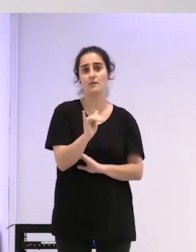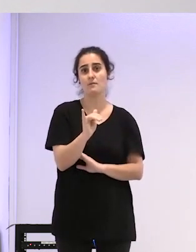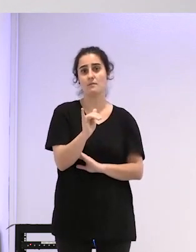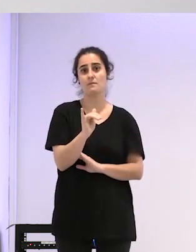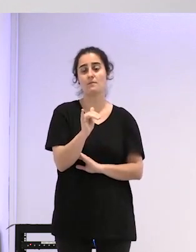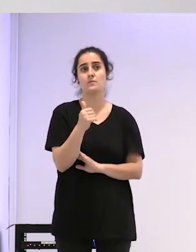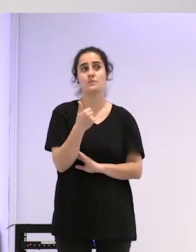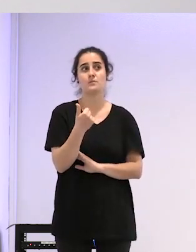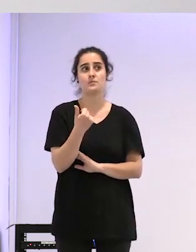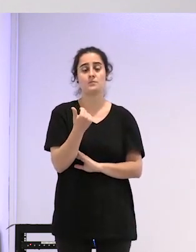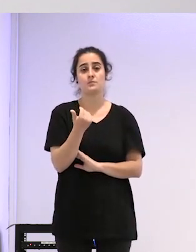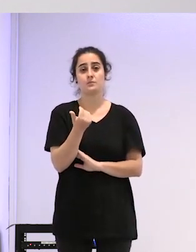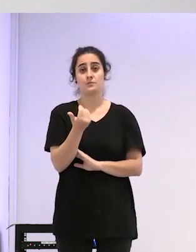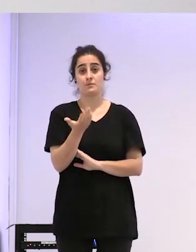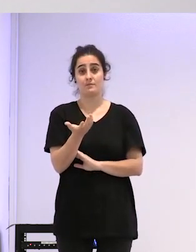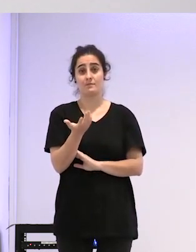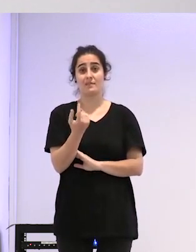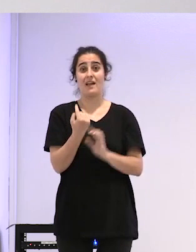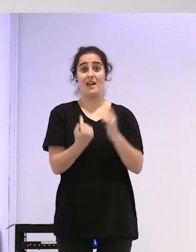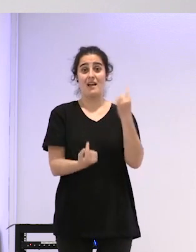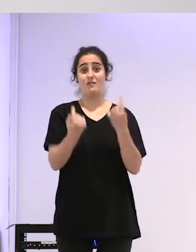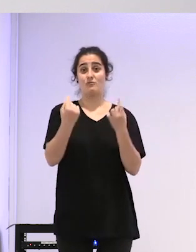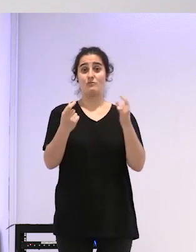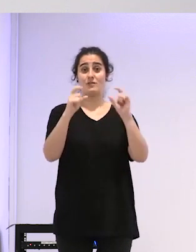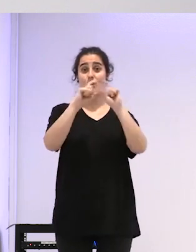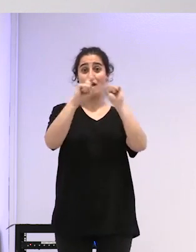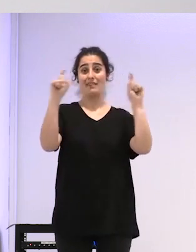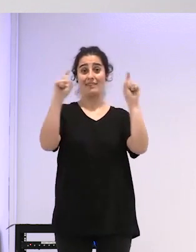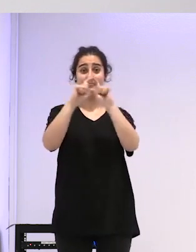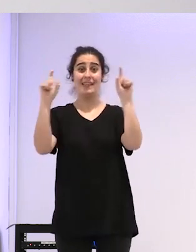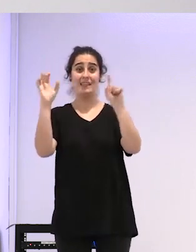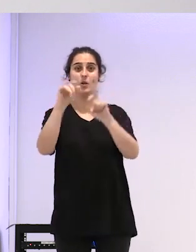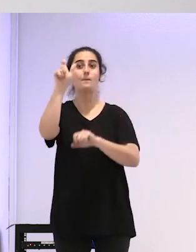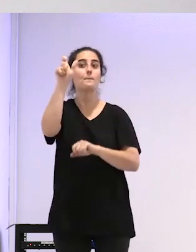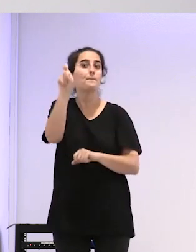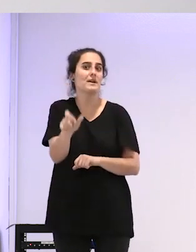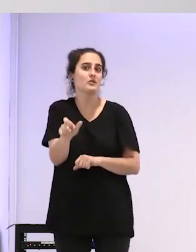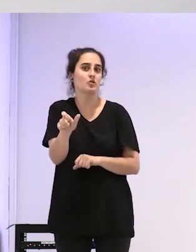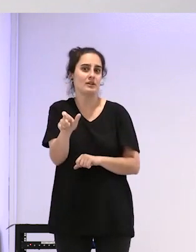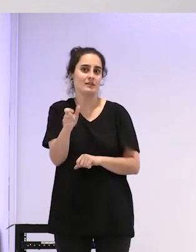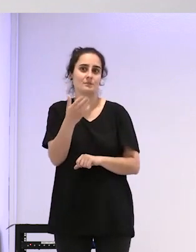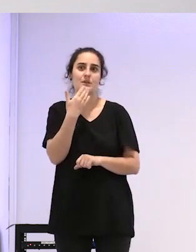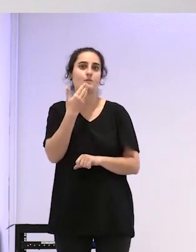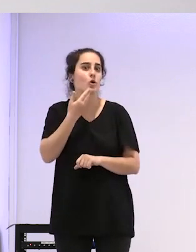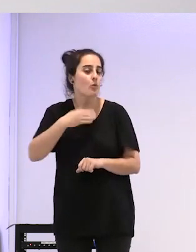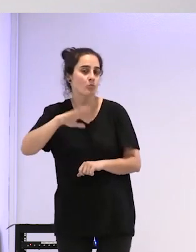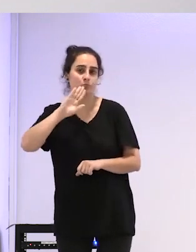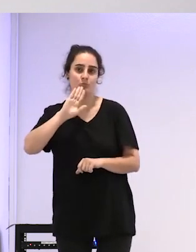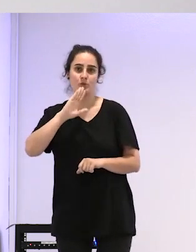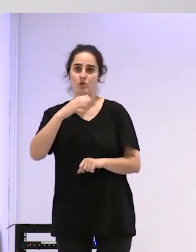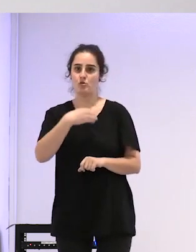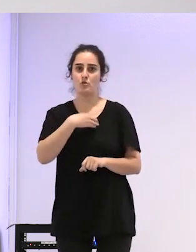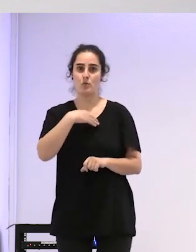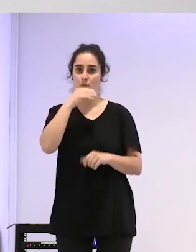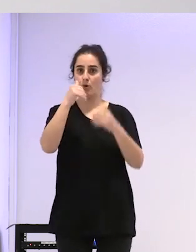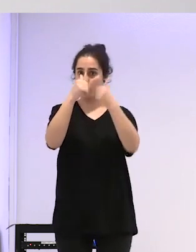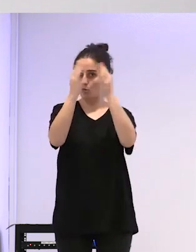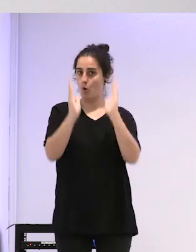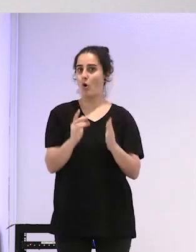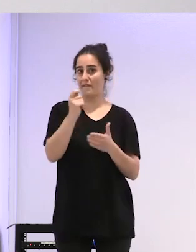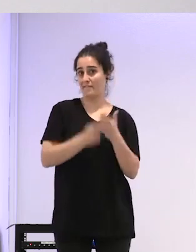lo tanto y hay entidades incluso personas que no pueden empadronarse porque no tienen un hogar fijo